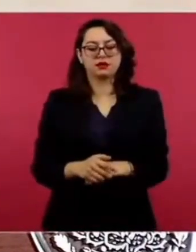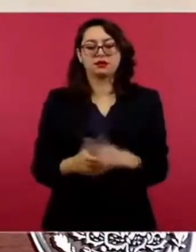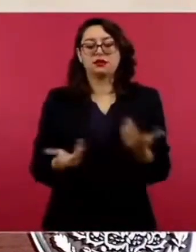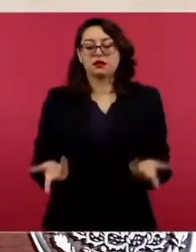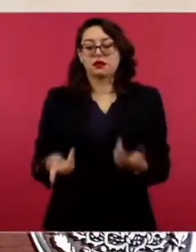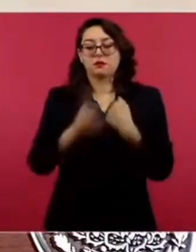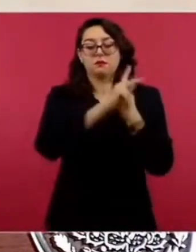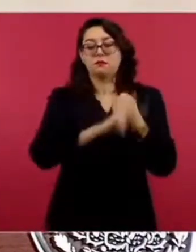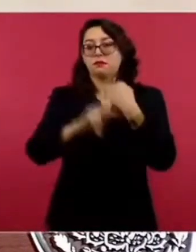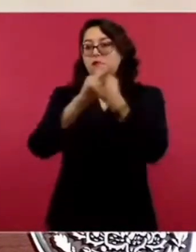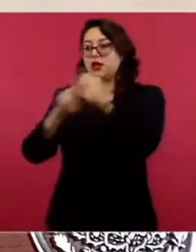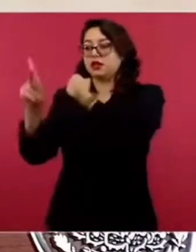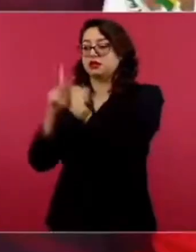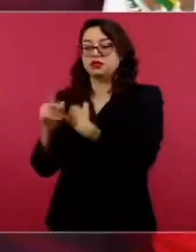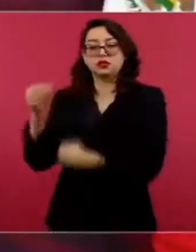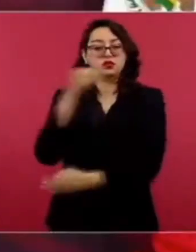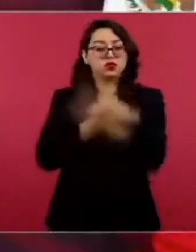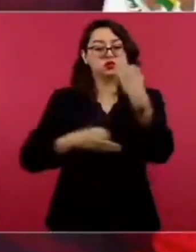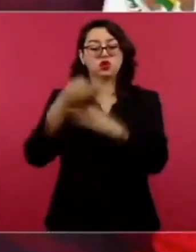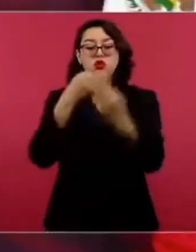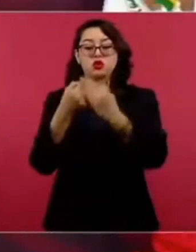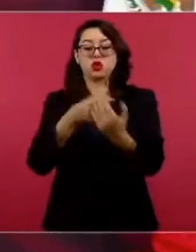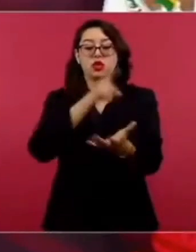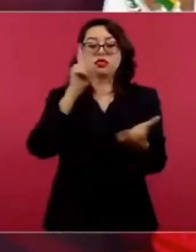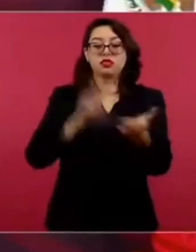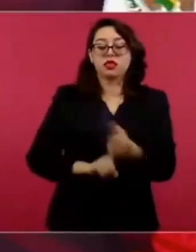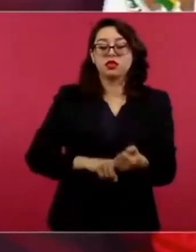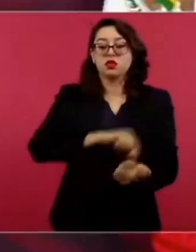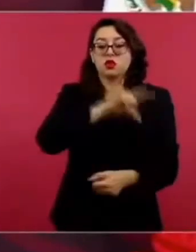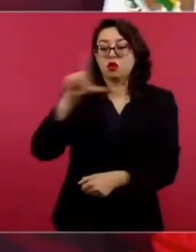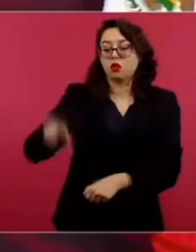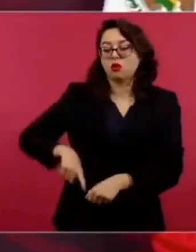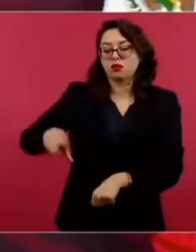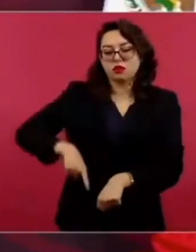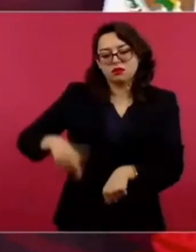garanticen la educación pública, gratuita,